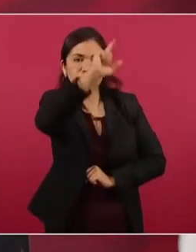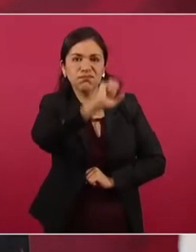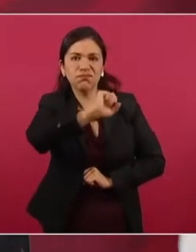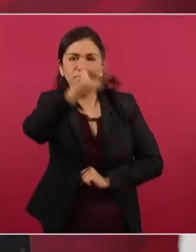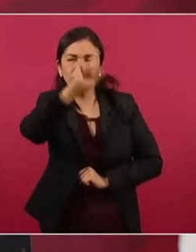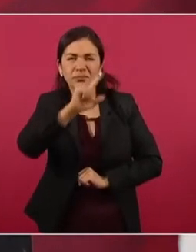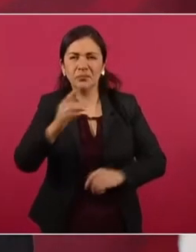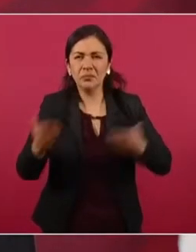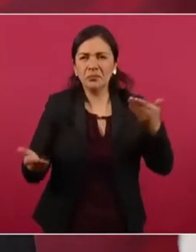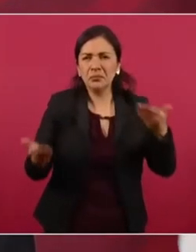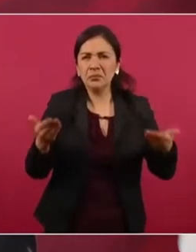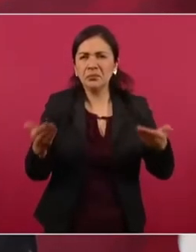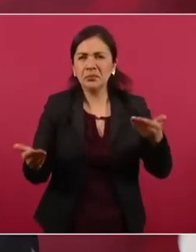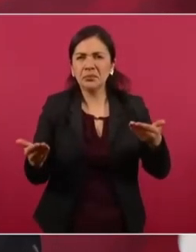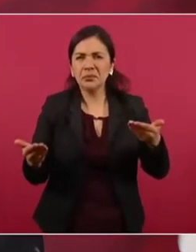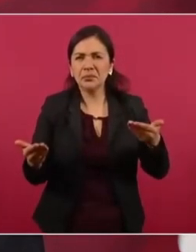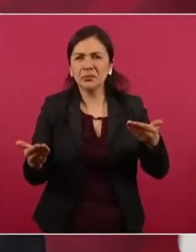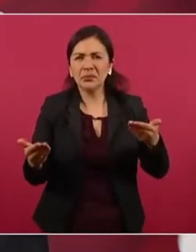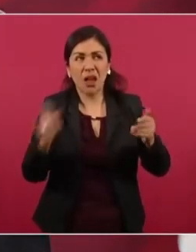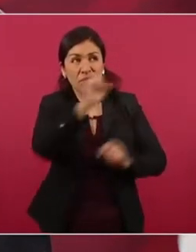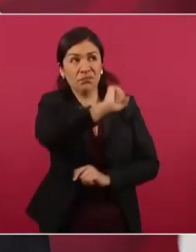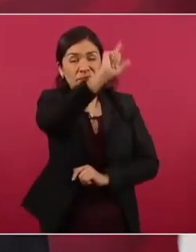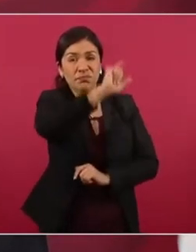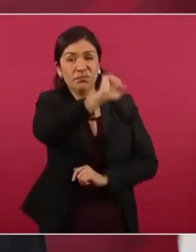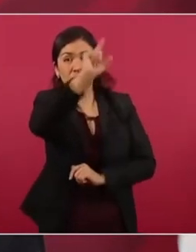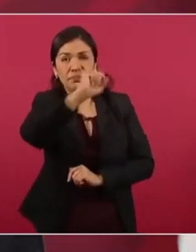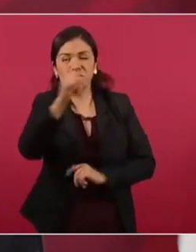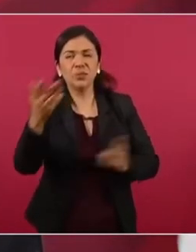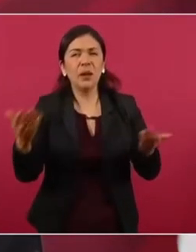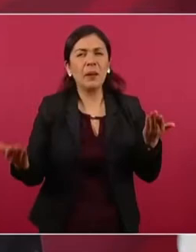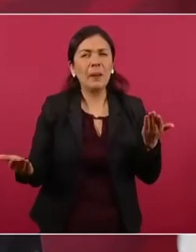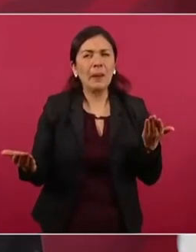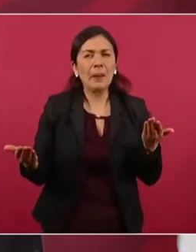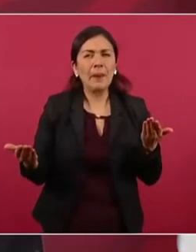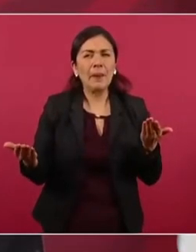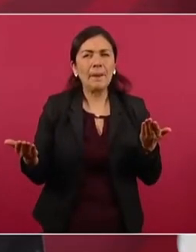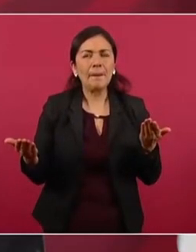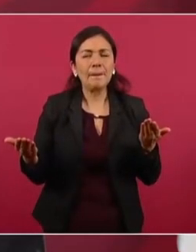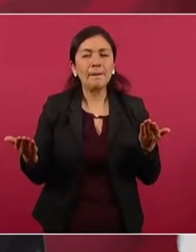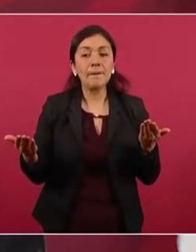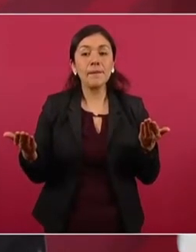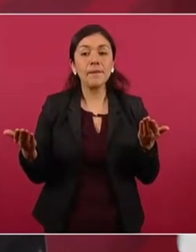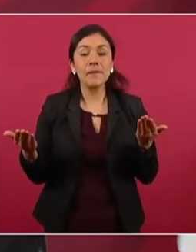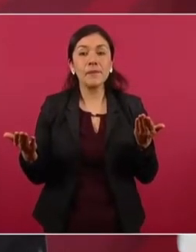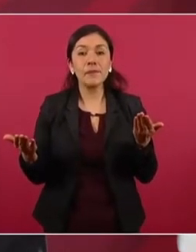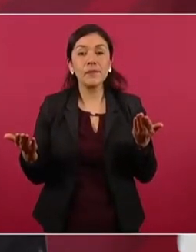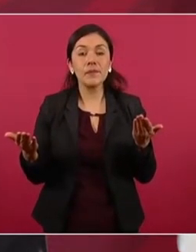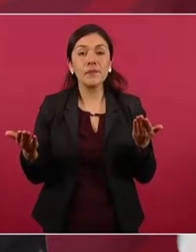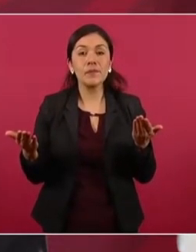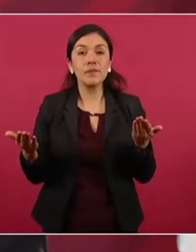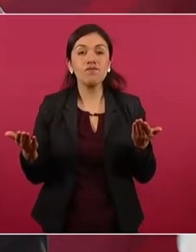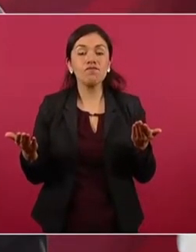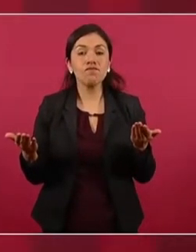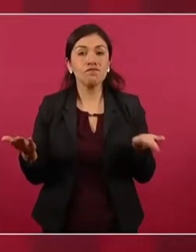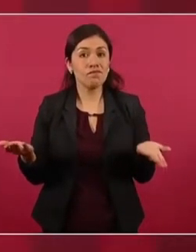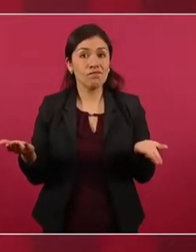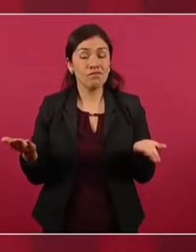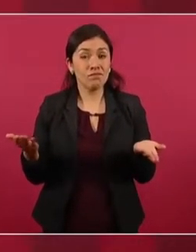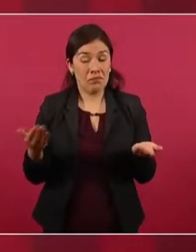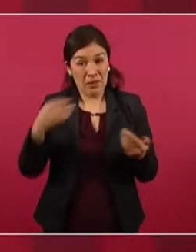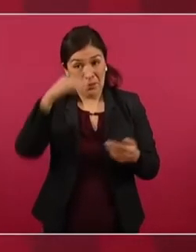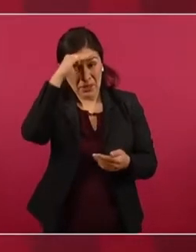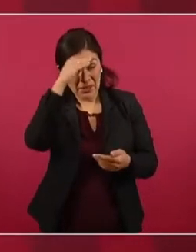de un potentado, no es fácil?